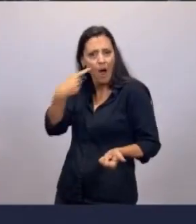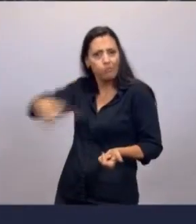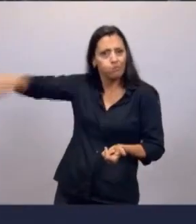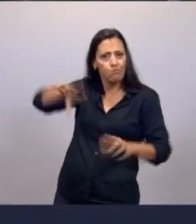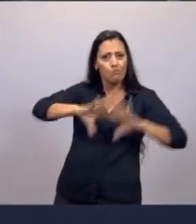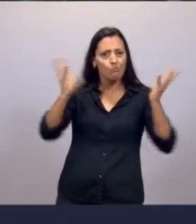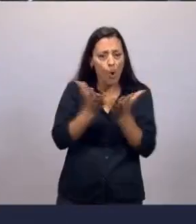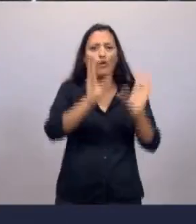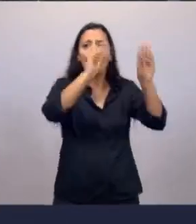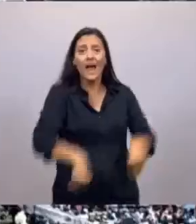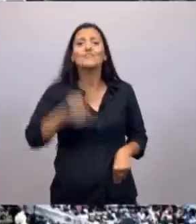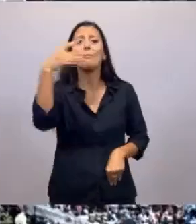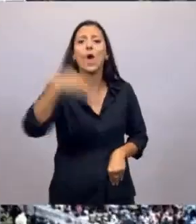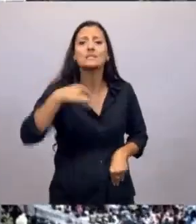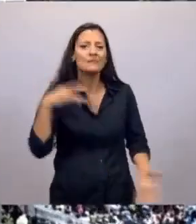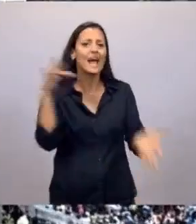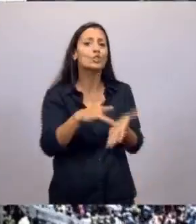fracasado en nuestro país.